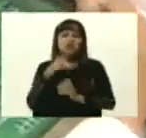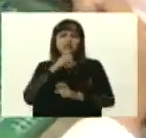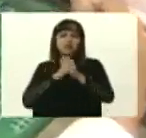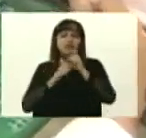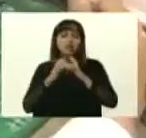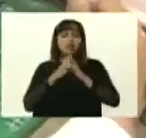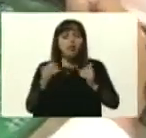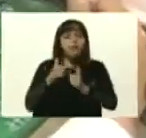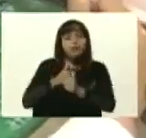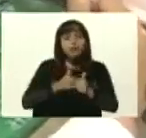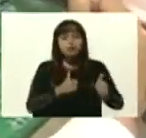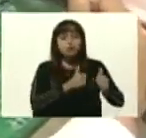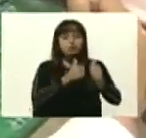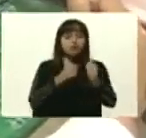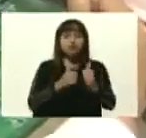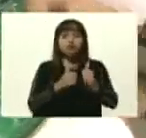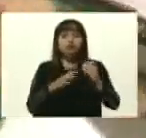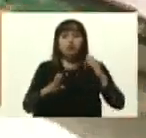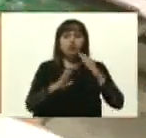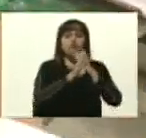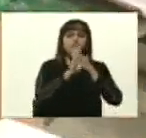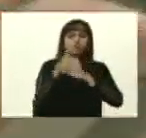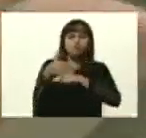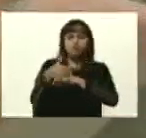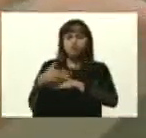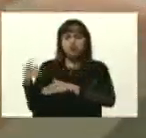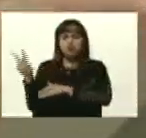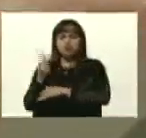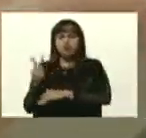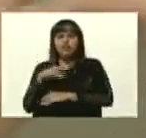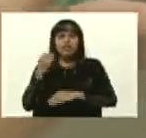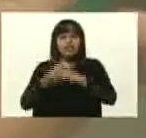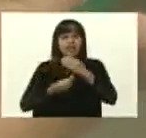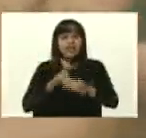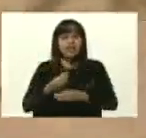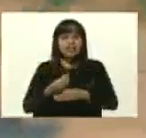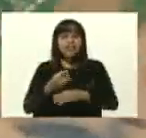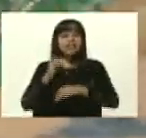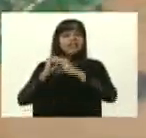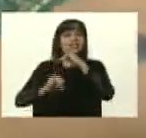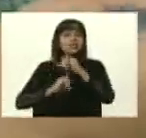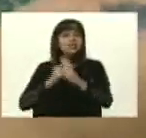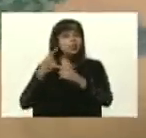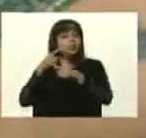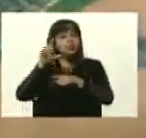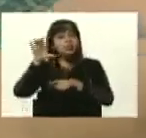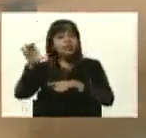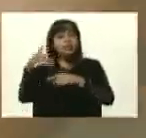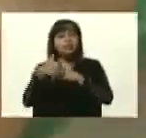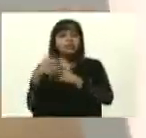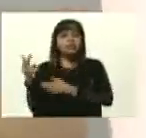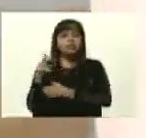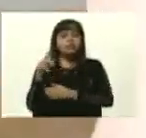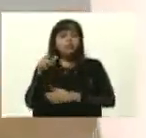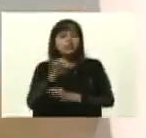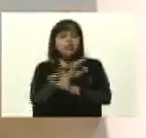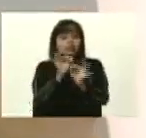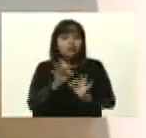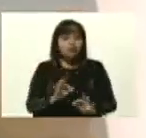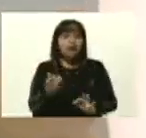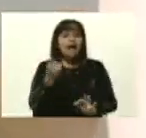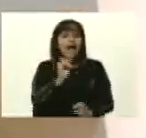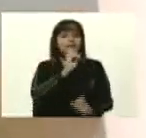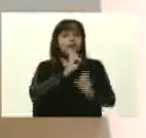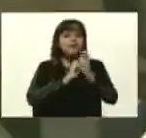toda la persecución agresiva que nos hacen a nivel internacional. Y uno de los componentes que ha sufrido